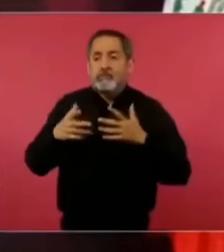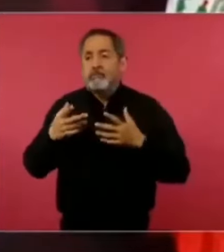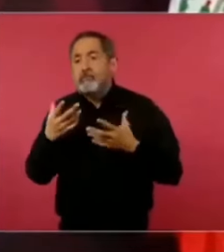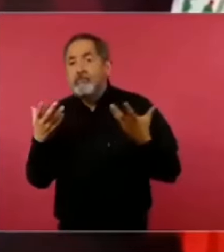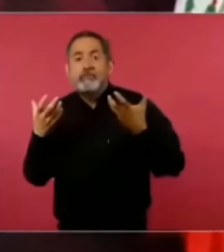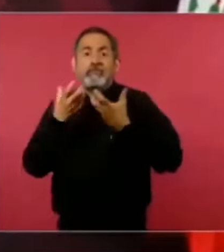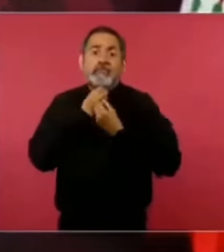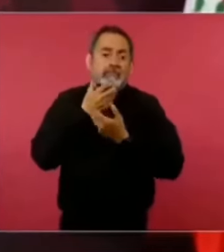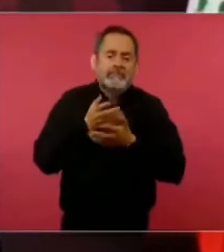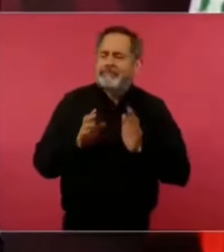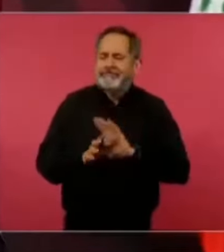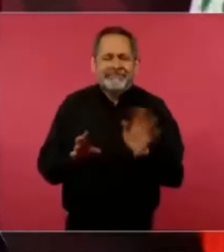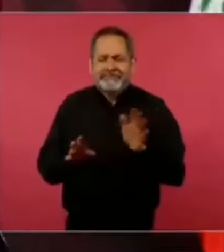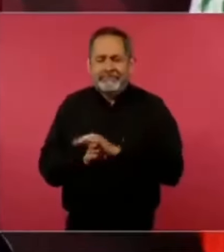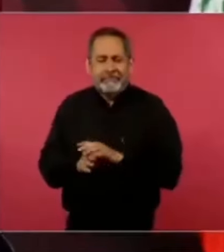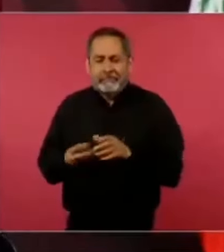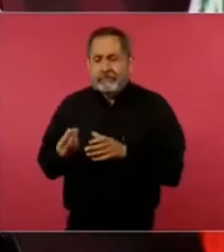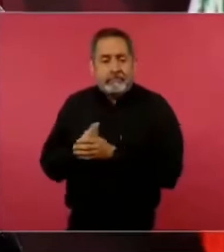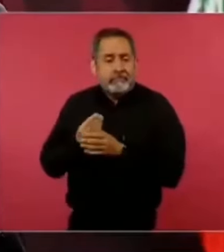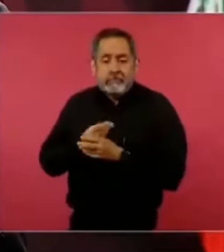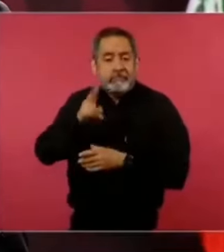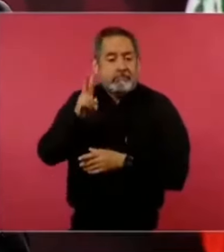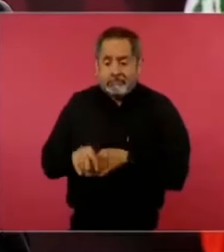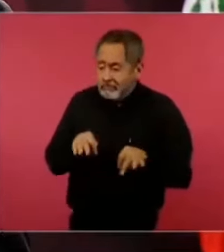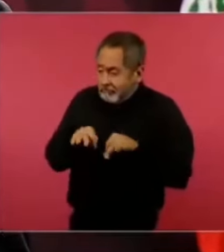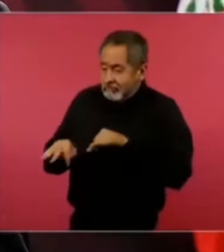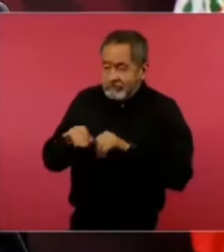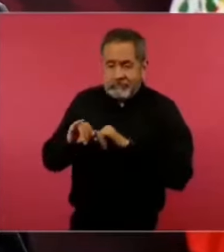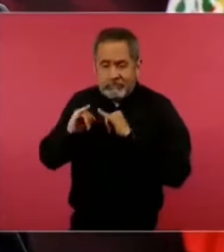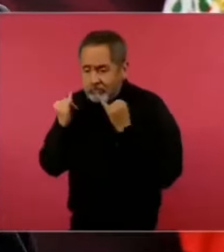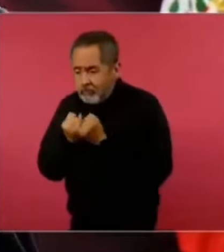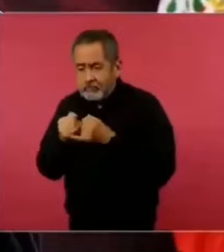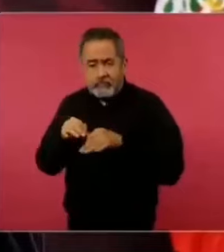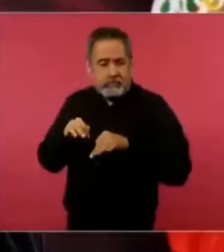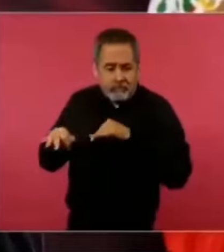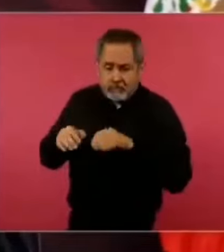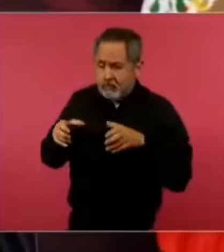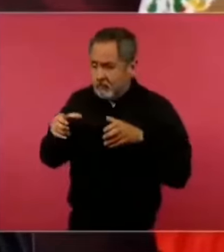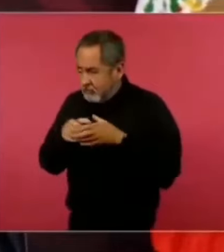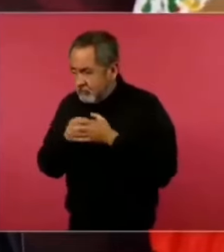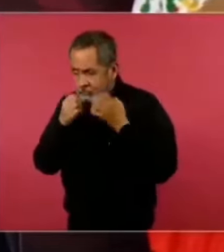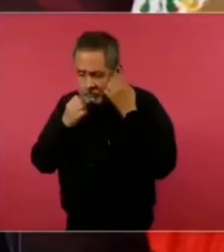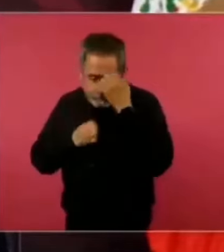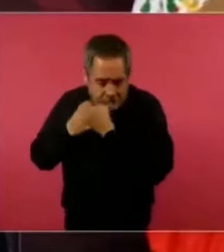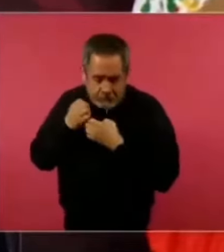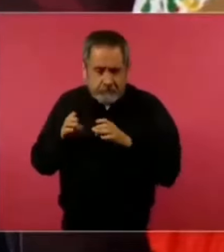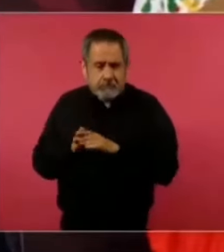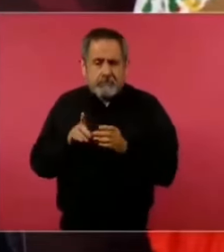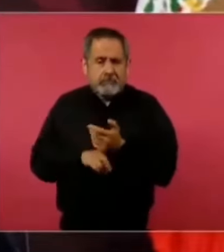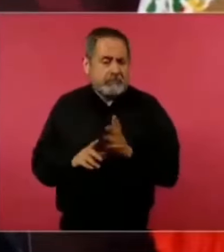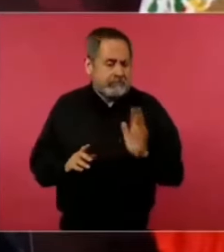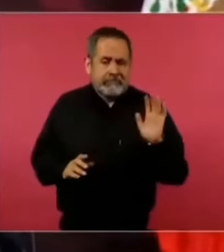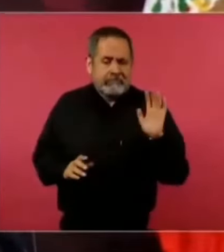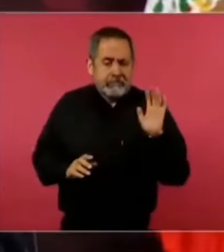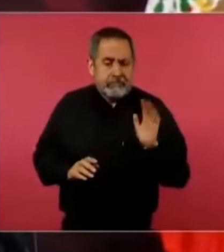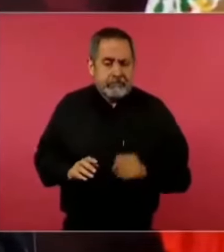sino son reuniones de evaluación, de trabajo. Y en algunos casos,